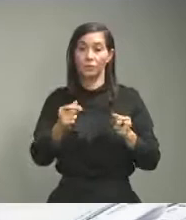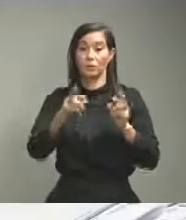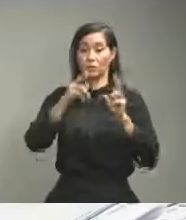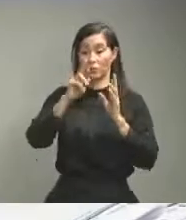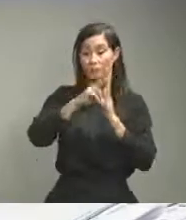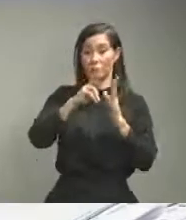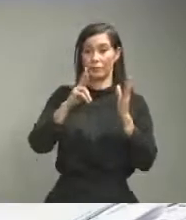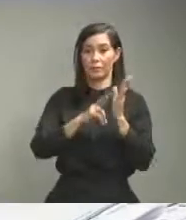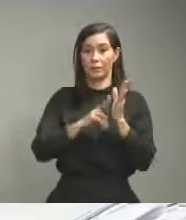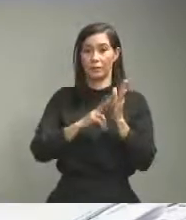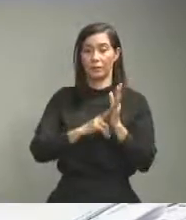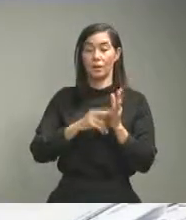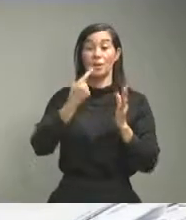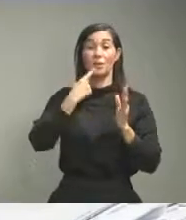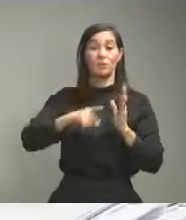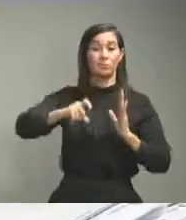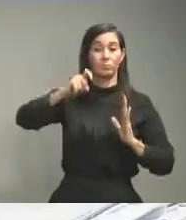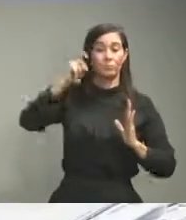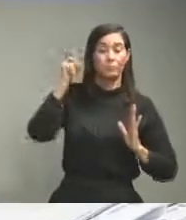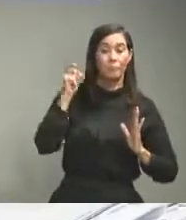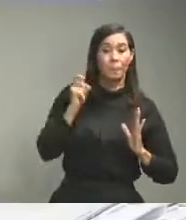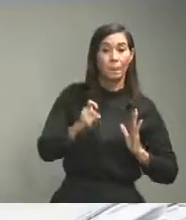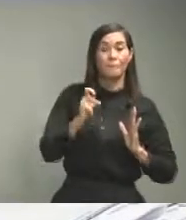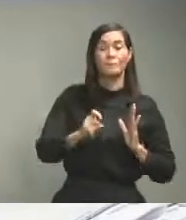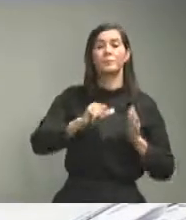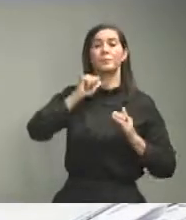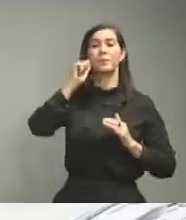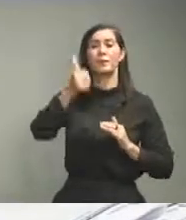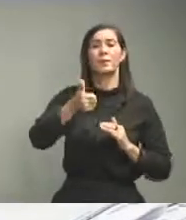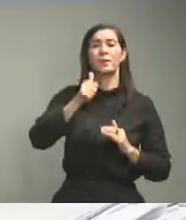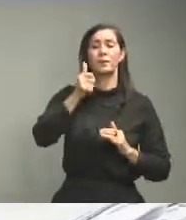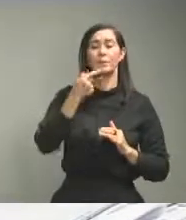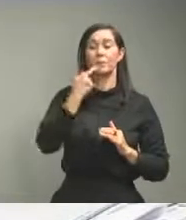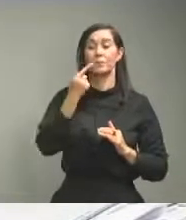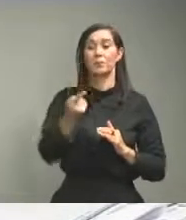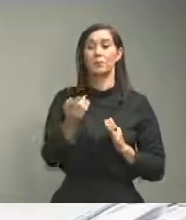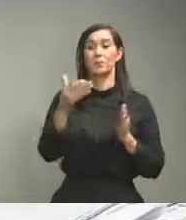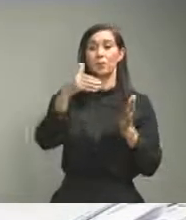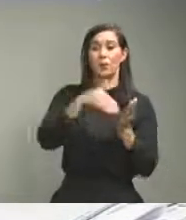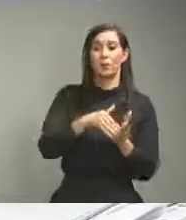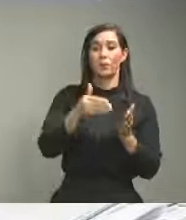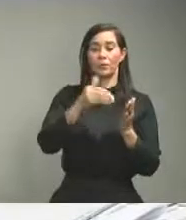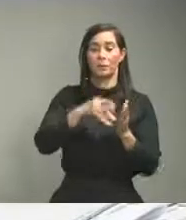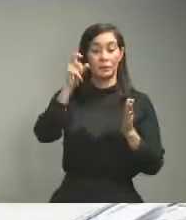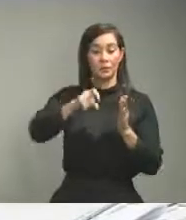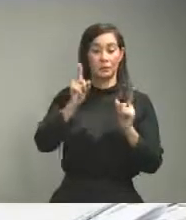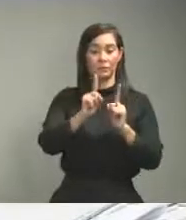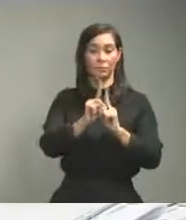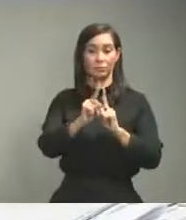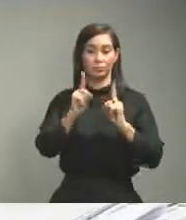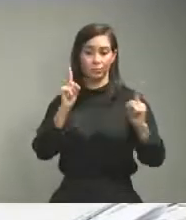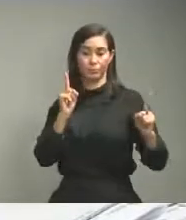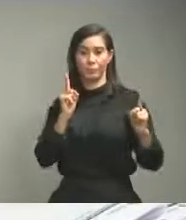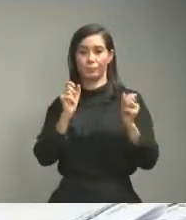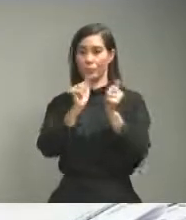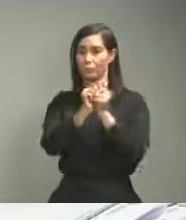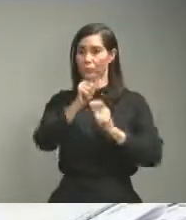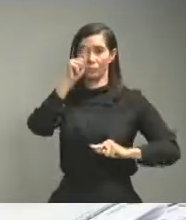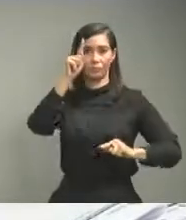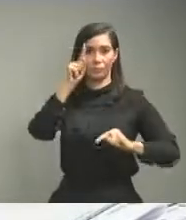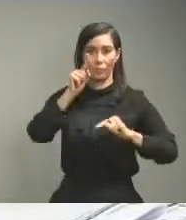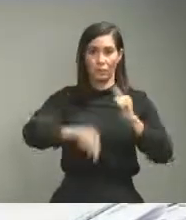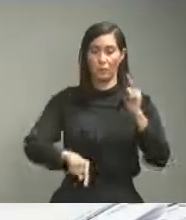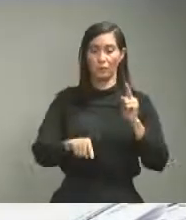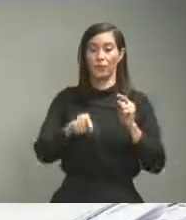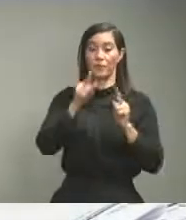y por eso insistir cada vez que puedo que el distanciamiento social es y